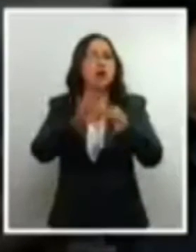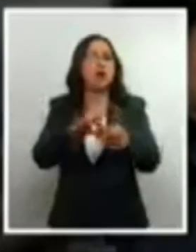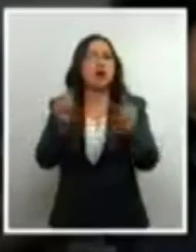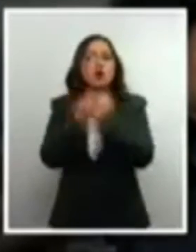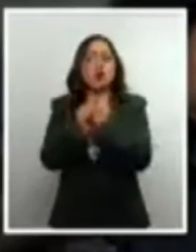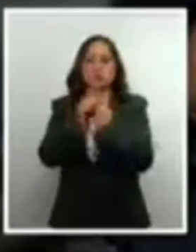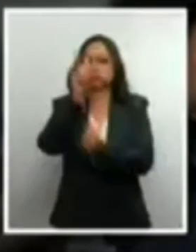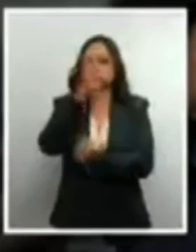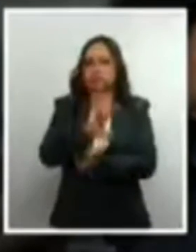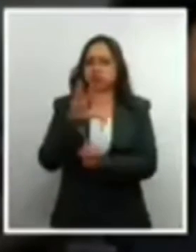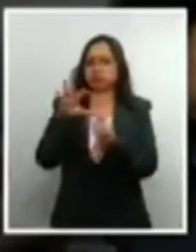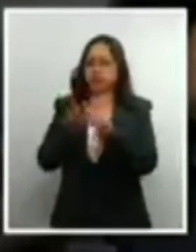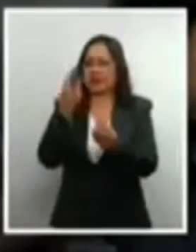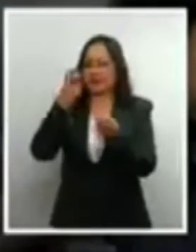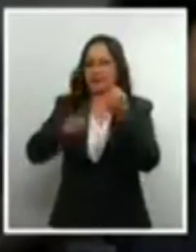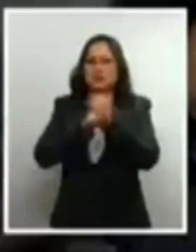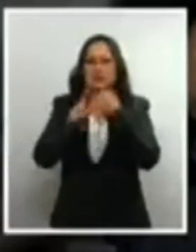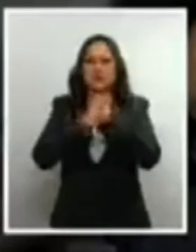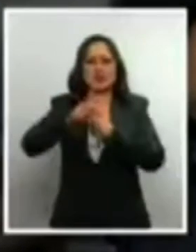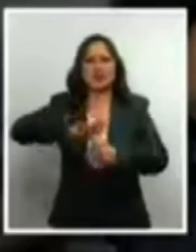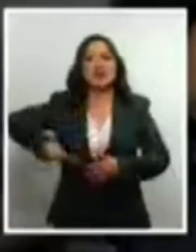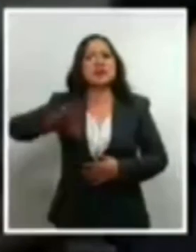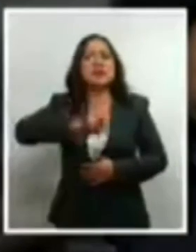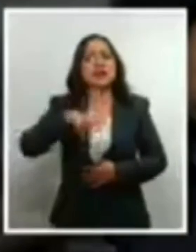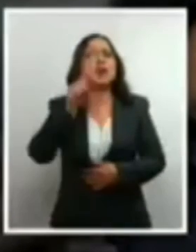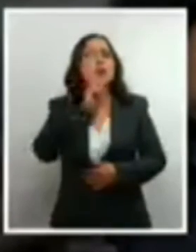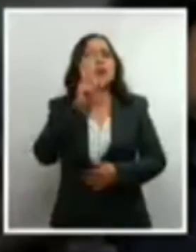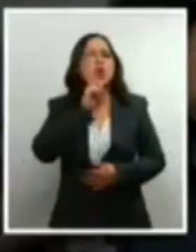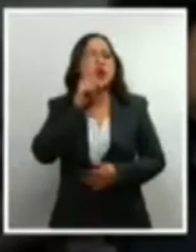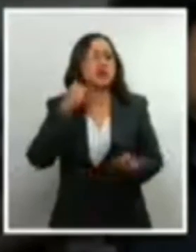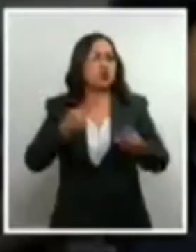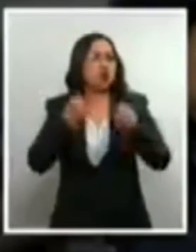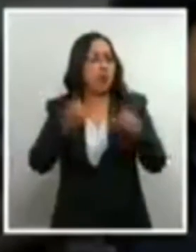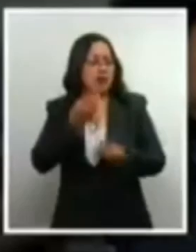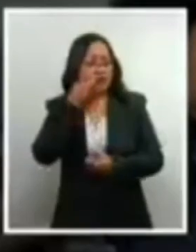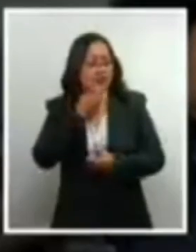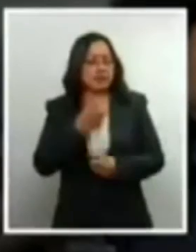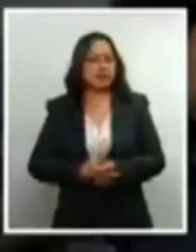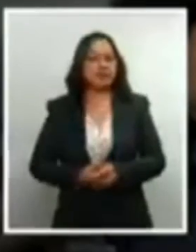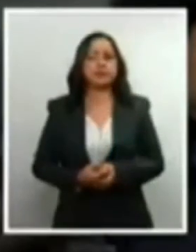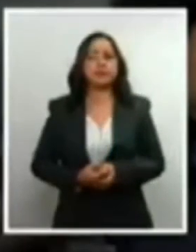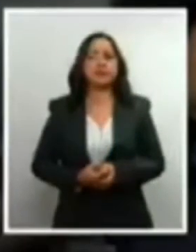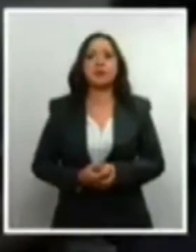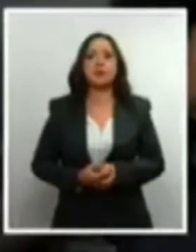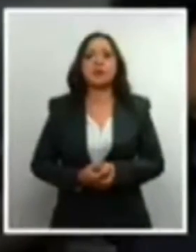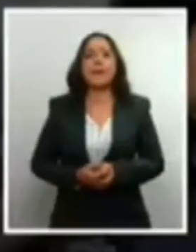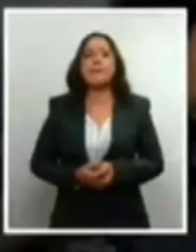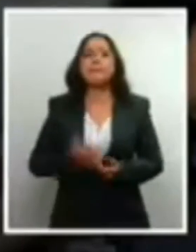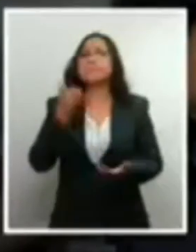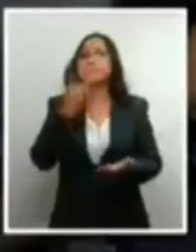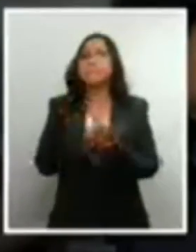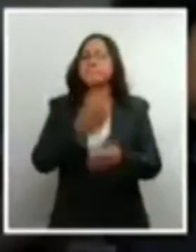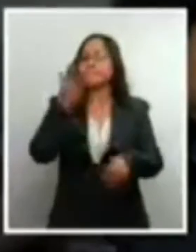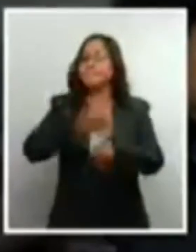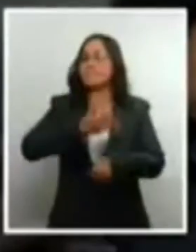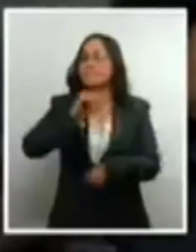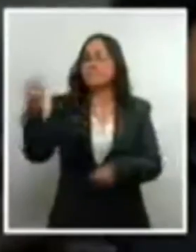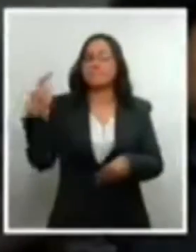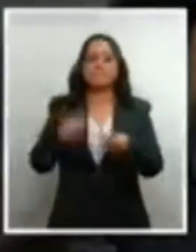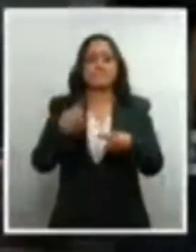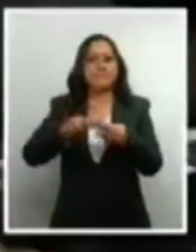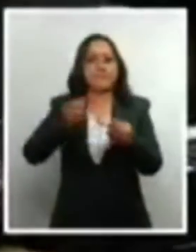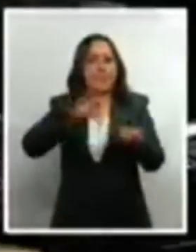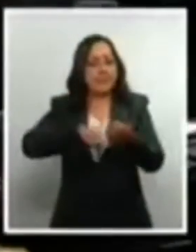alarmante que se ha vuelto este problema entre las mujeres adolescentes. No es objetivo de nadie castigar a quien ya sufre